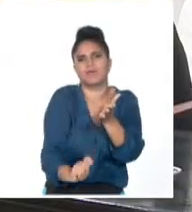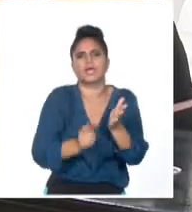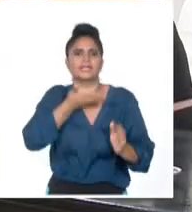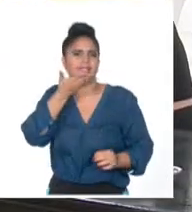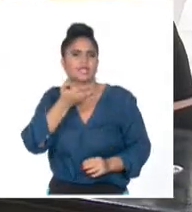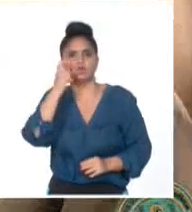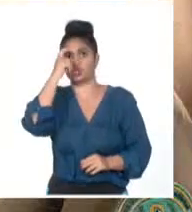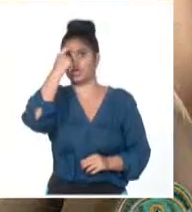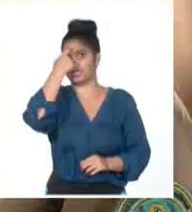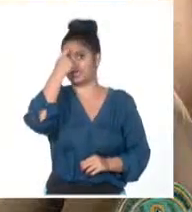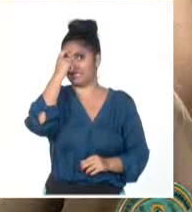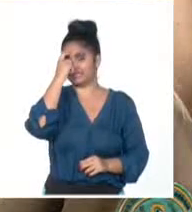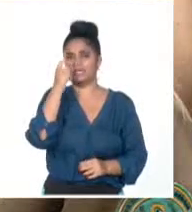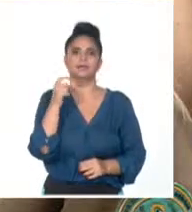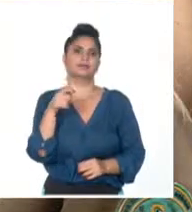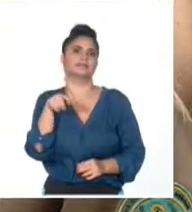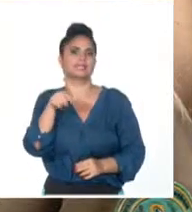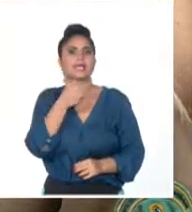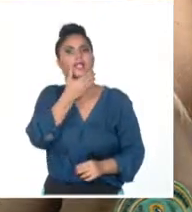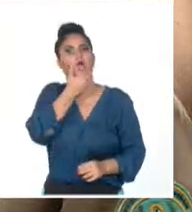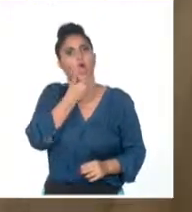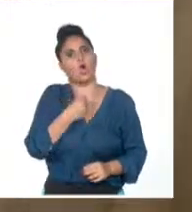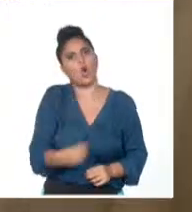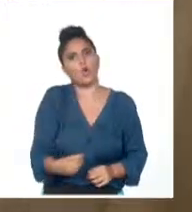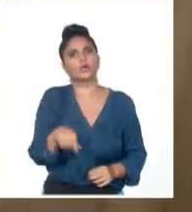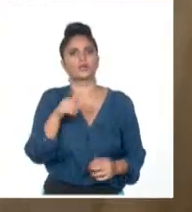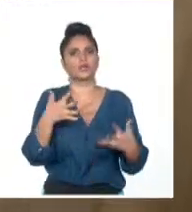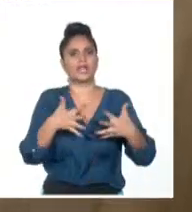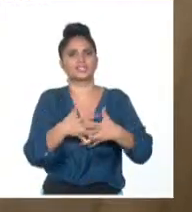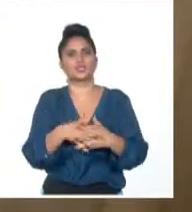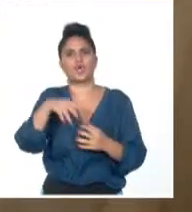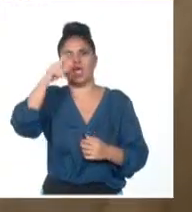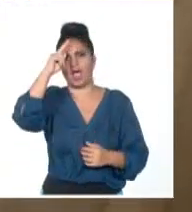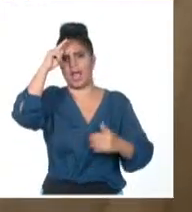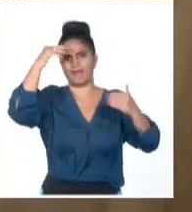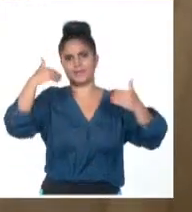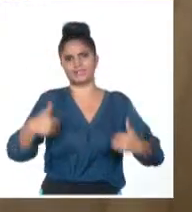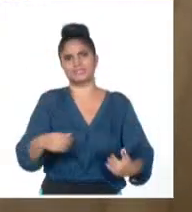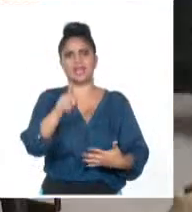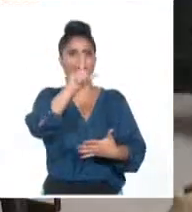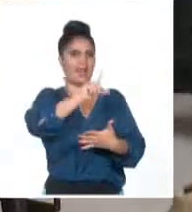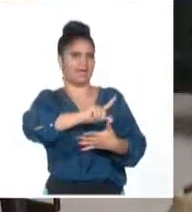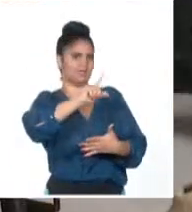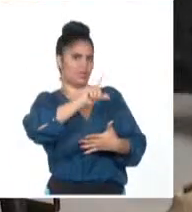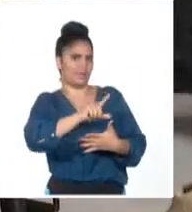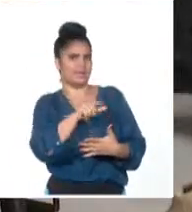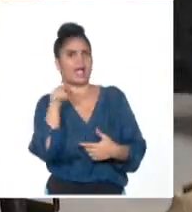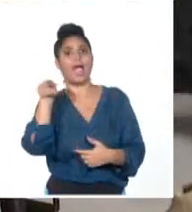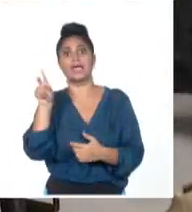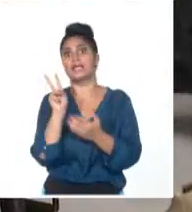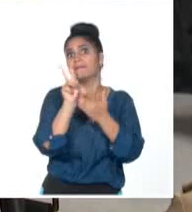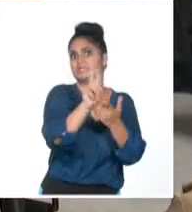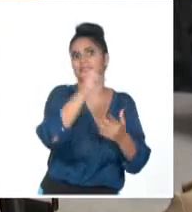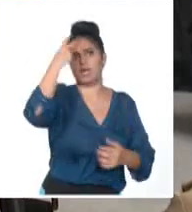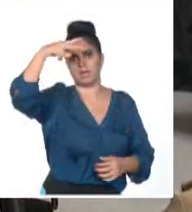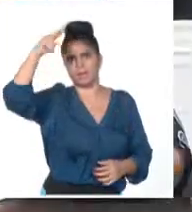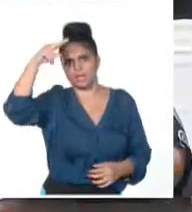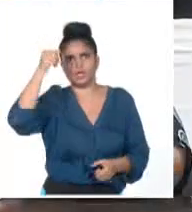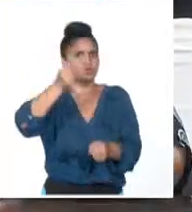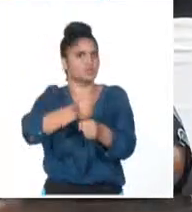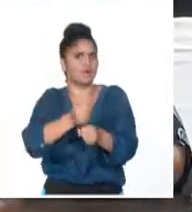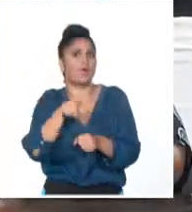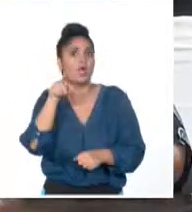del Che desde sus primeros acercamientos a la medicina en Latinoamérica, su paso por México, su función como médico